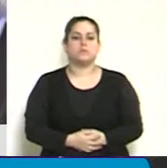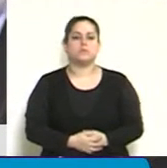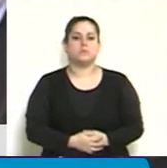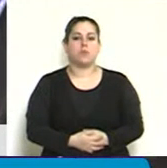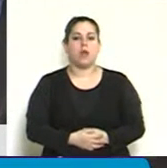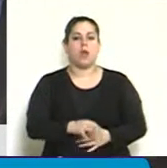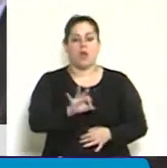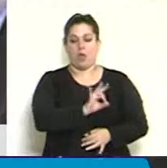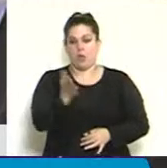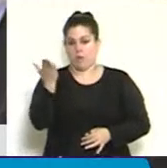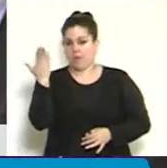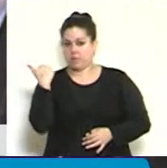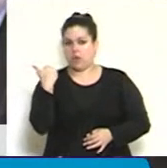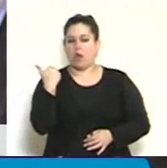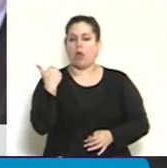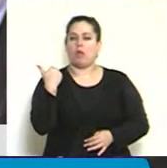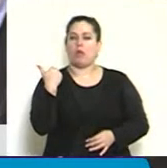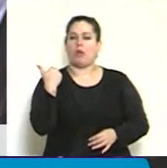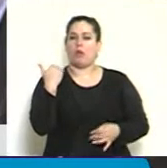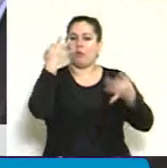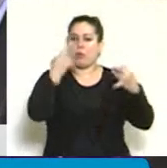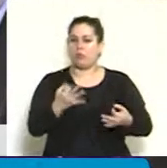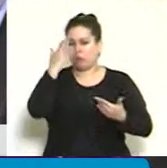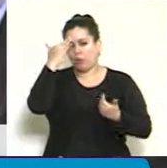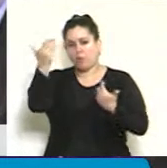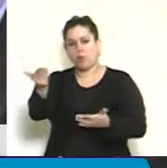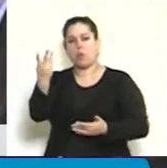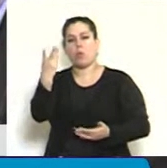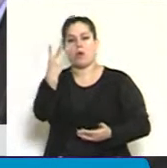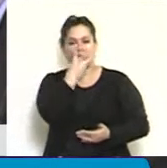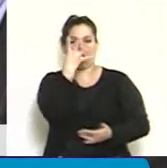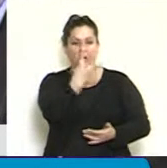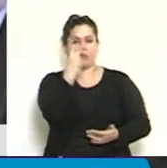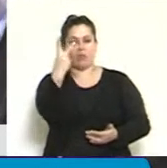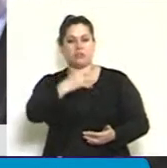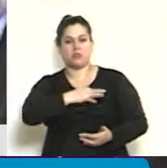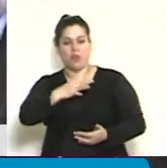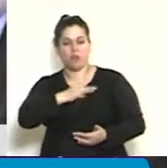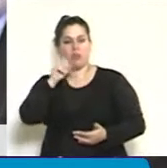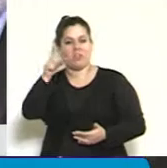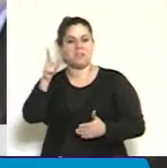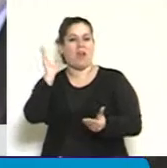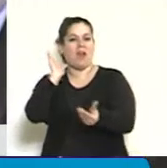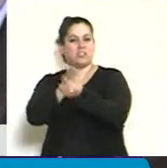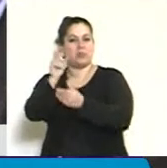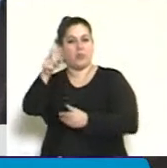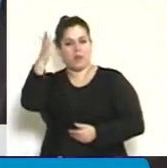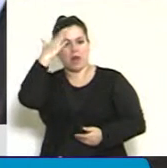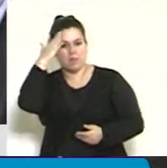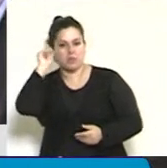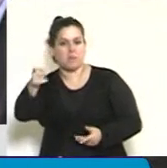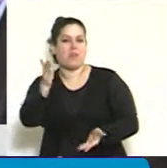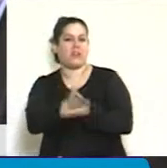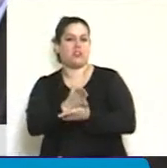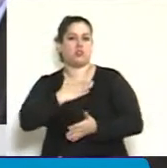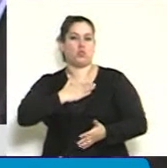El año pasado, con motivo de conmemorar los 42 años de la masacre, el Archivo Nacional de la Memoria y la Secretaría de Derecho Humano